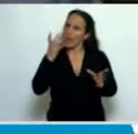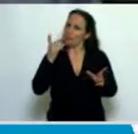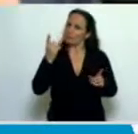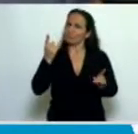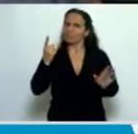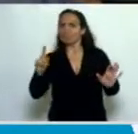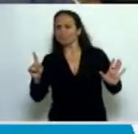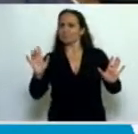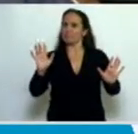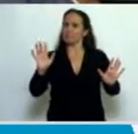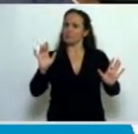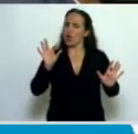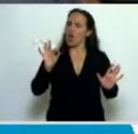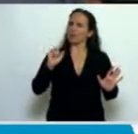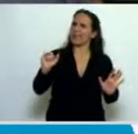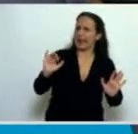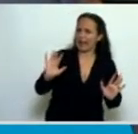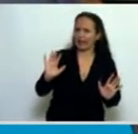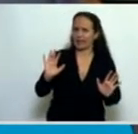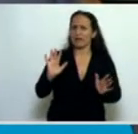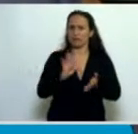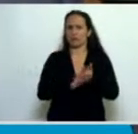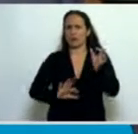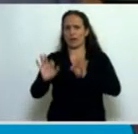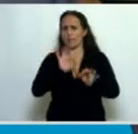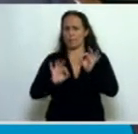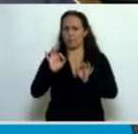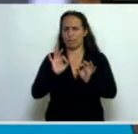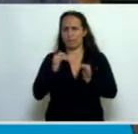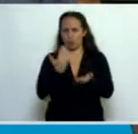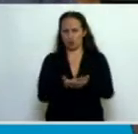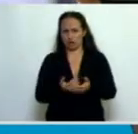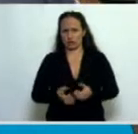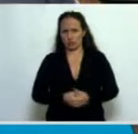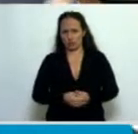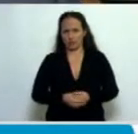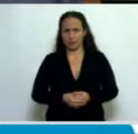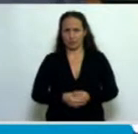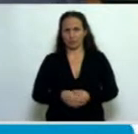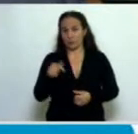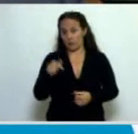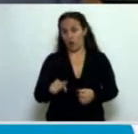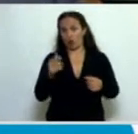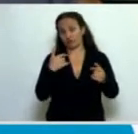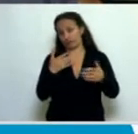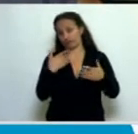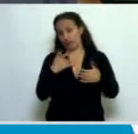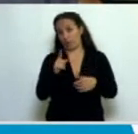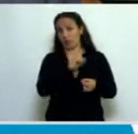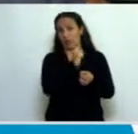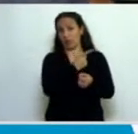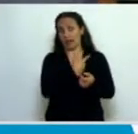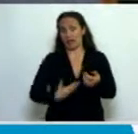negativas de este proyecto que hoy tenemos a consideración, impulsado por el Poder